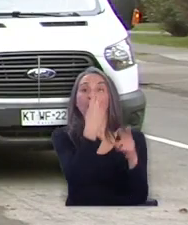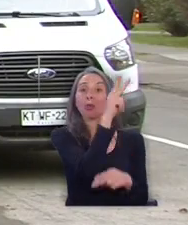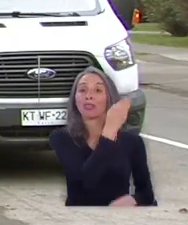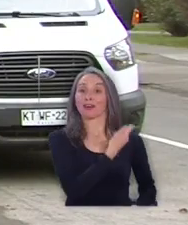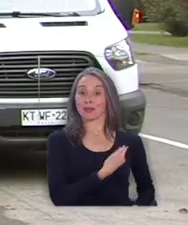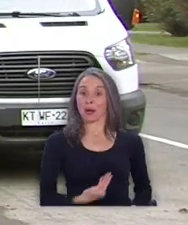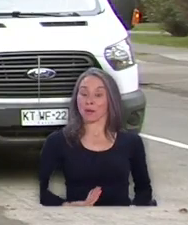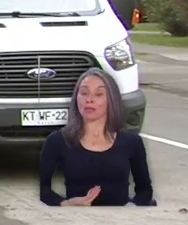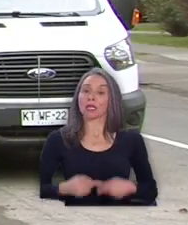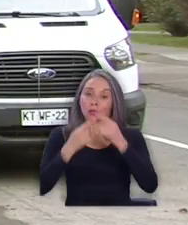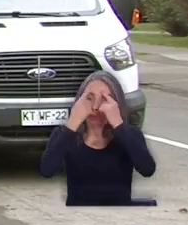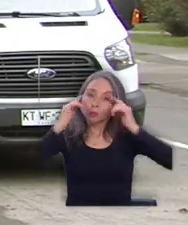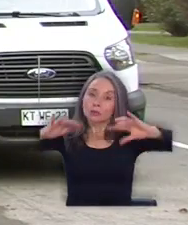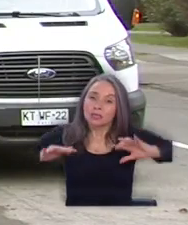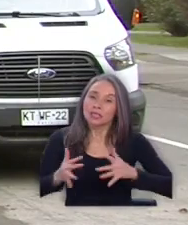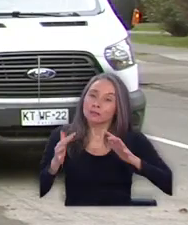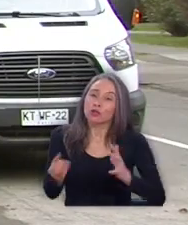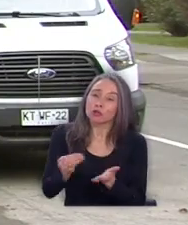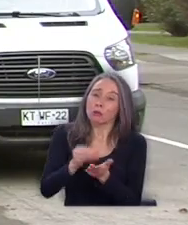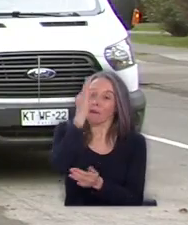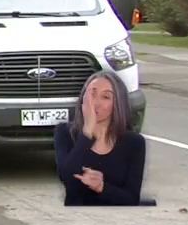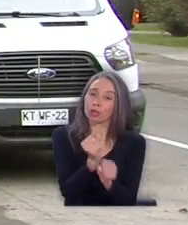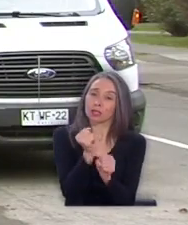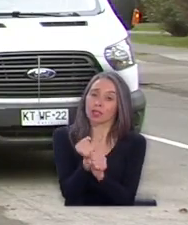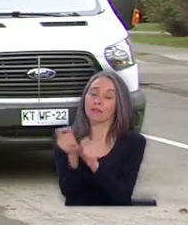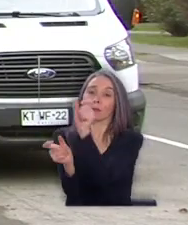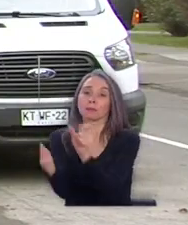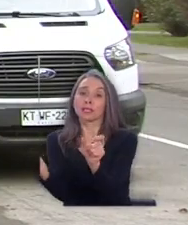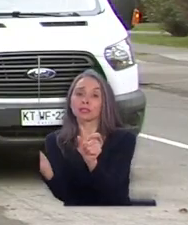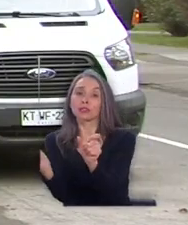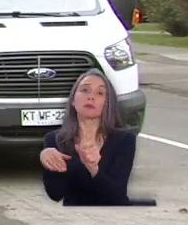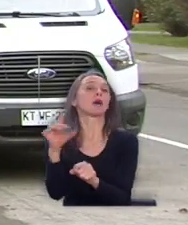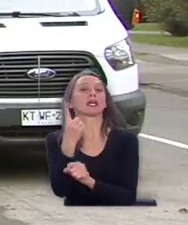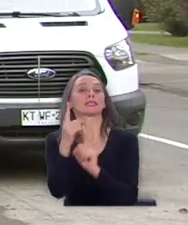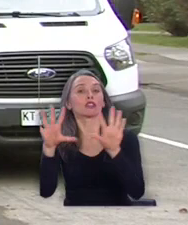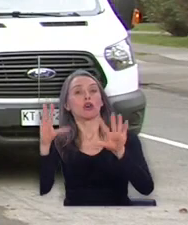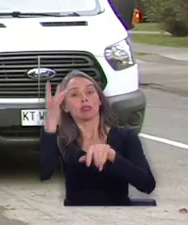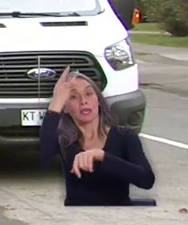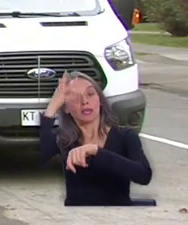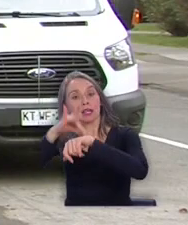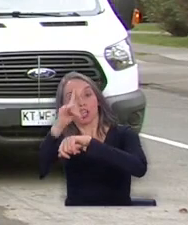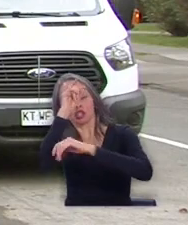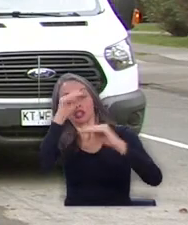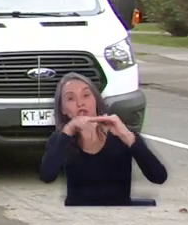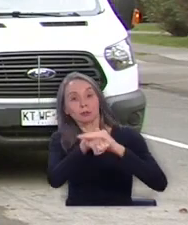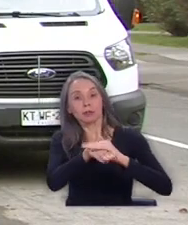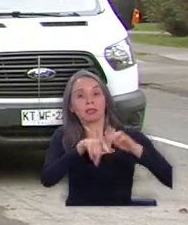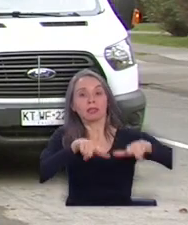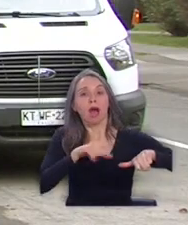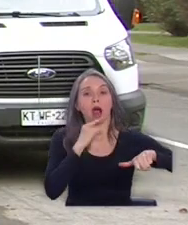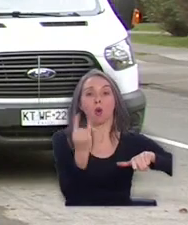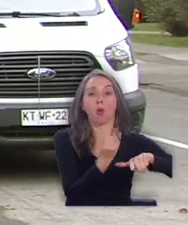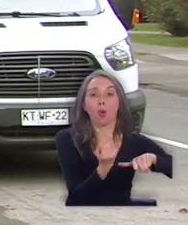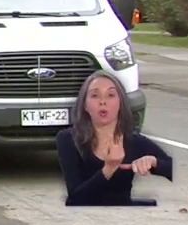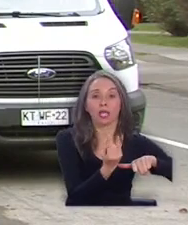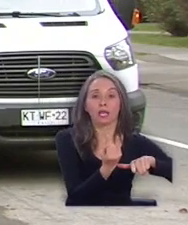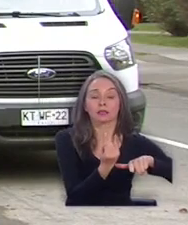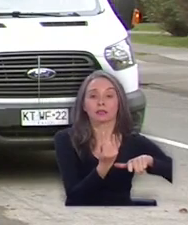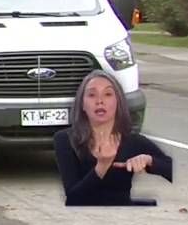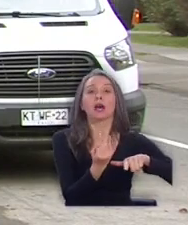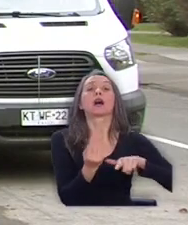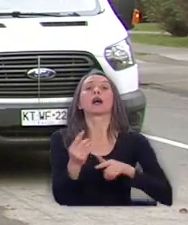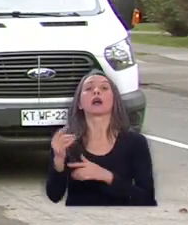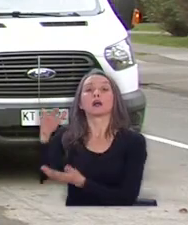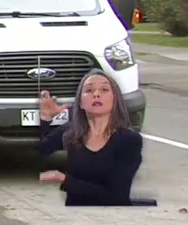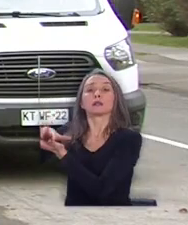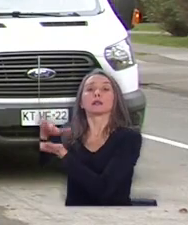un esfuerzo adicional a los funcionarios para hospitalizar, por ejemplo, más de 110 pacientes en los servicios de urgencia, e incluso sometiendo a